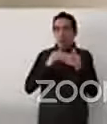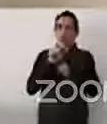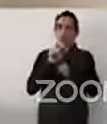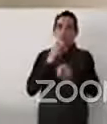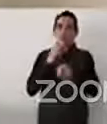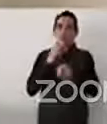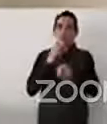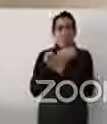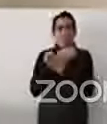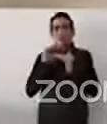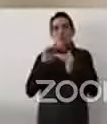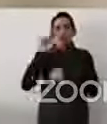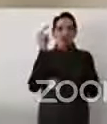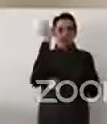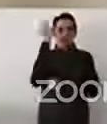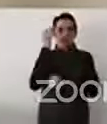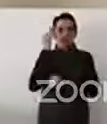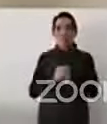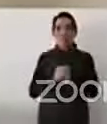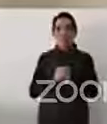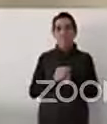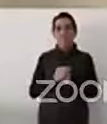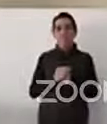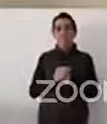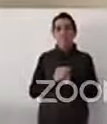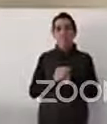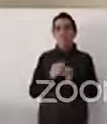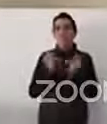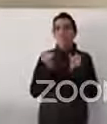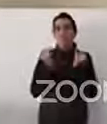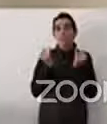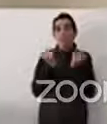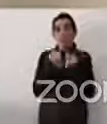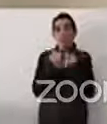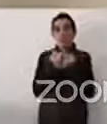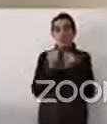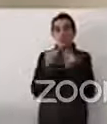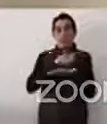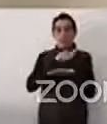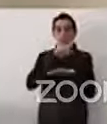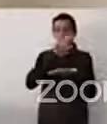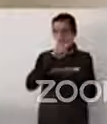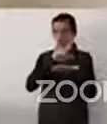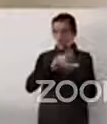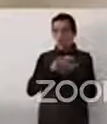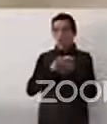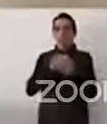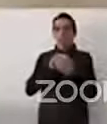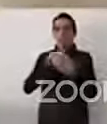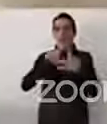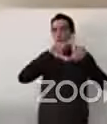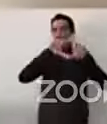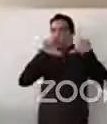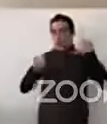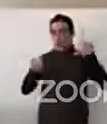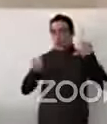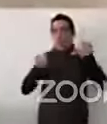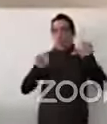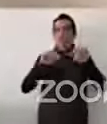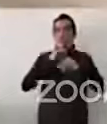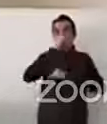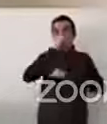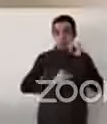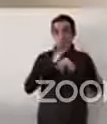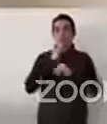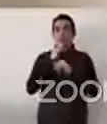implementar el marco jurídico nacional e internacional porque incluso los mismos